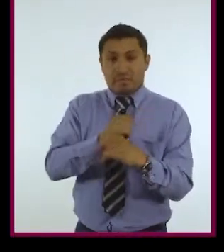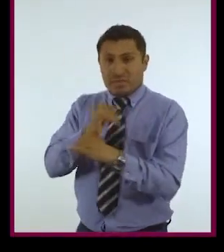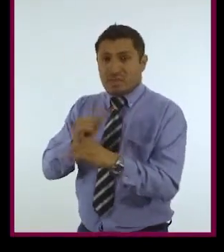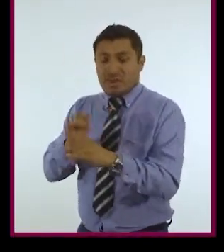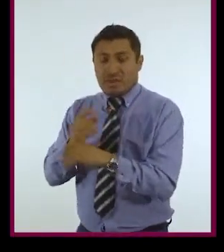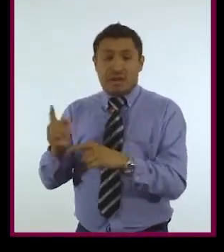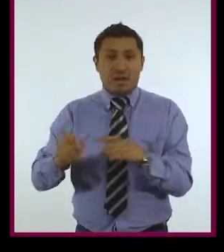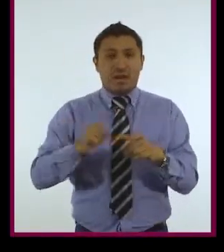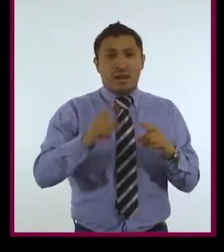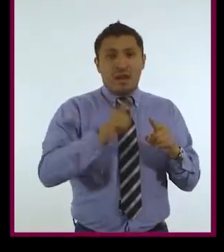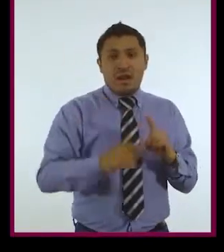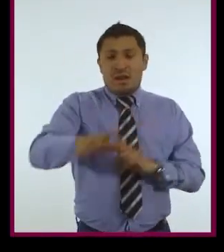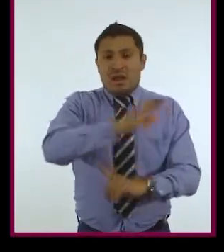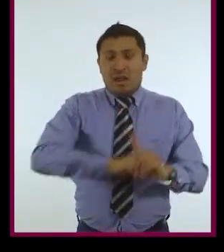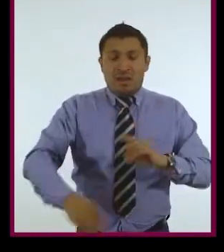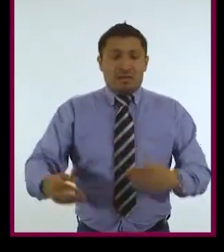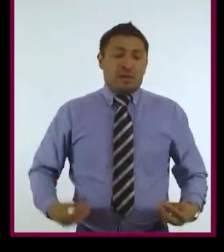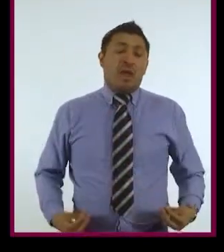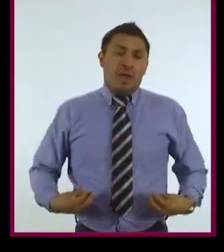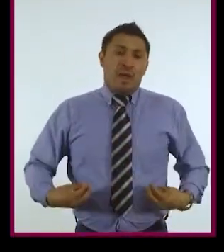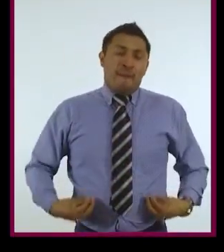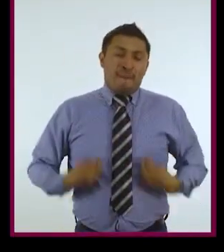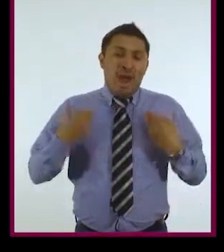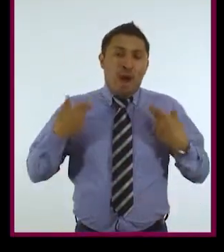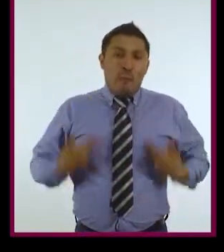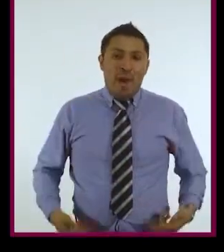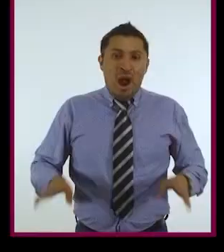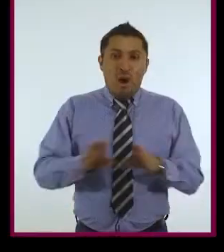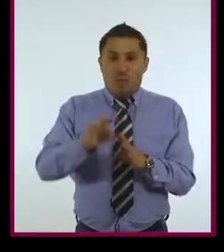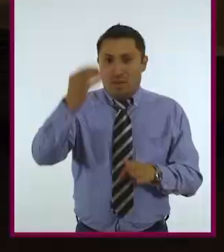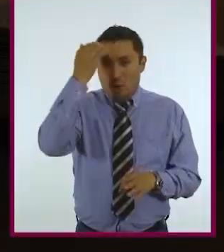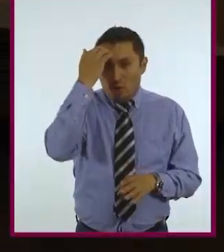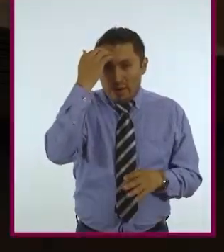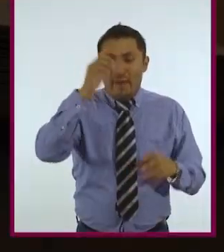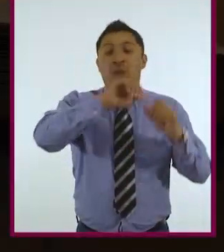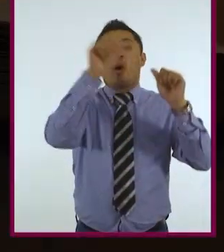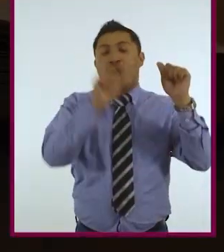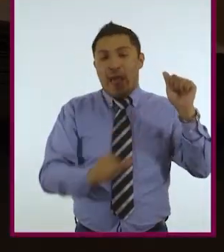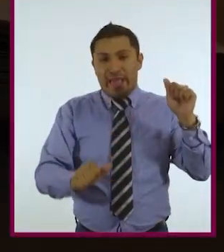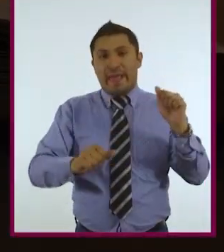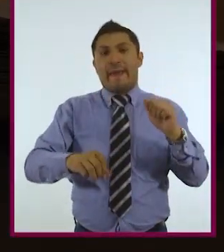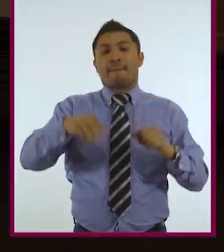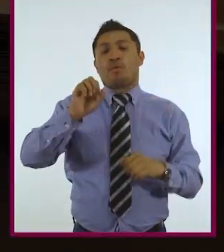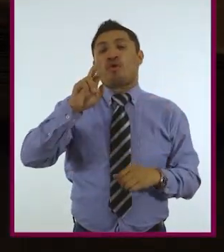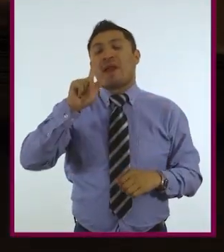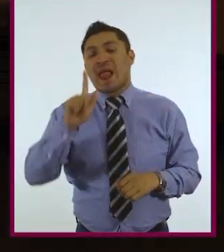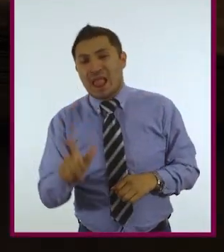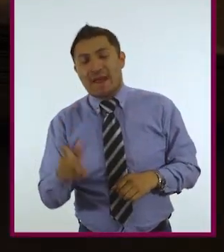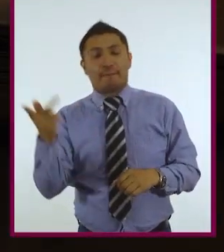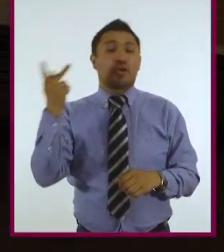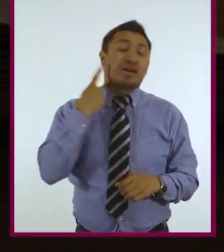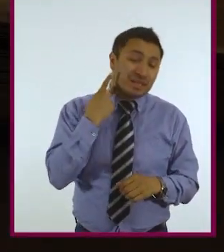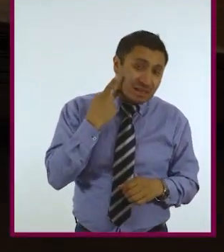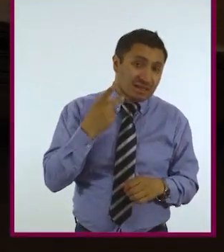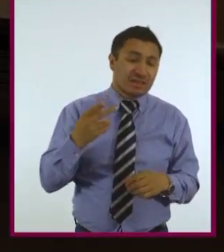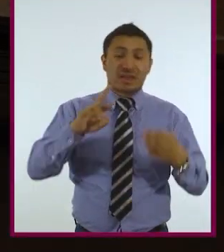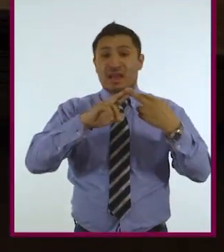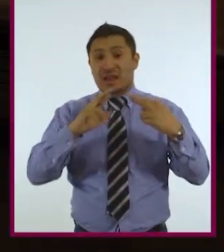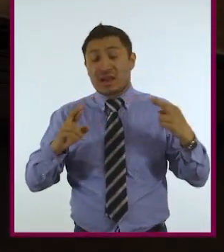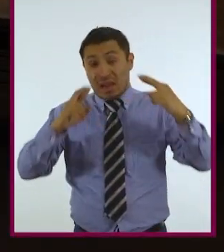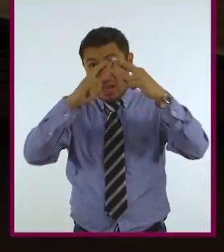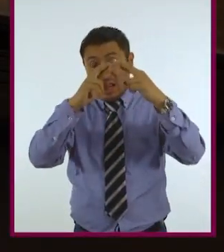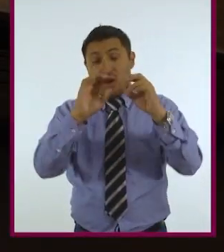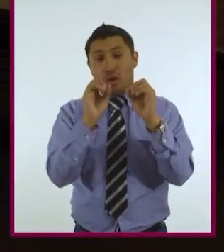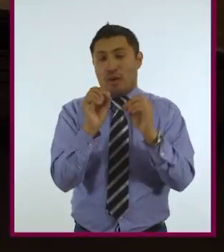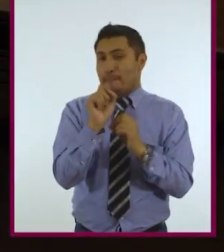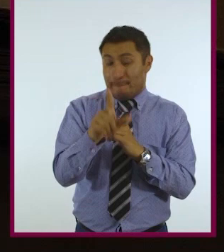sobre varios ámbitos de la existencia humana, como el conocimiento, el arte, la moral, la política, la religión